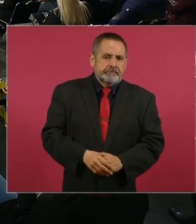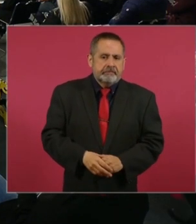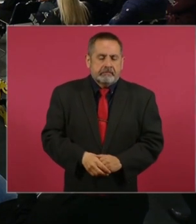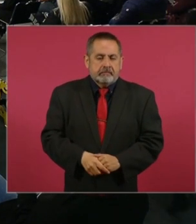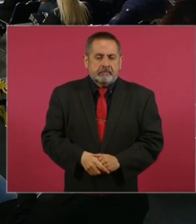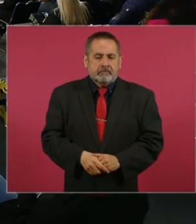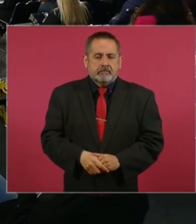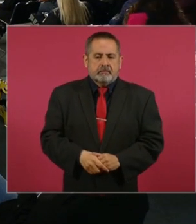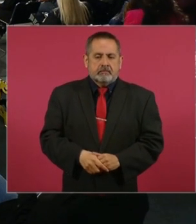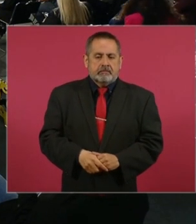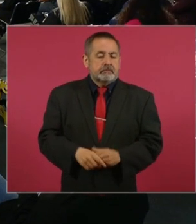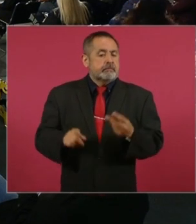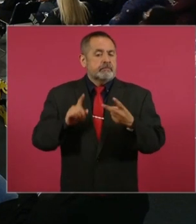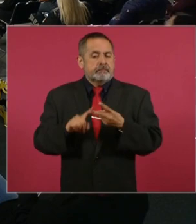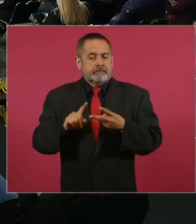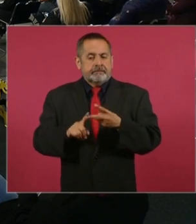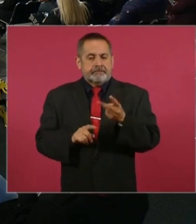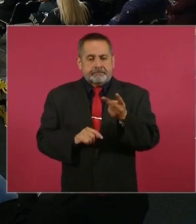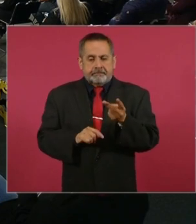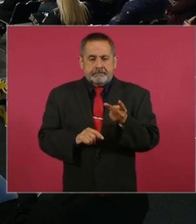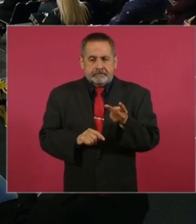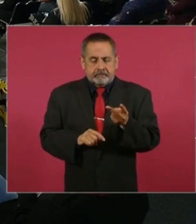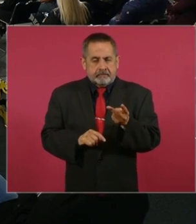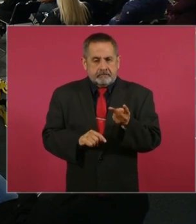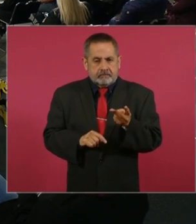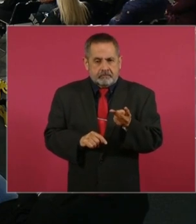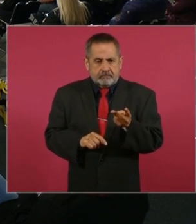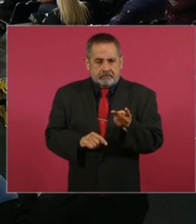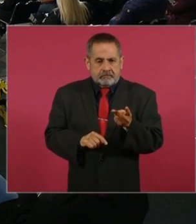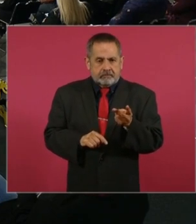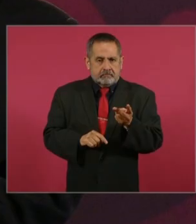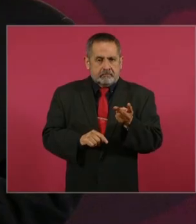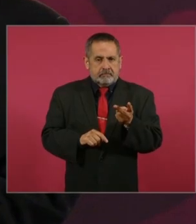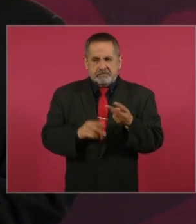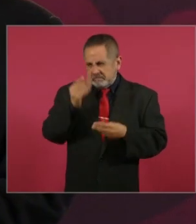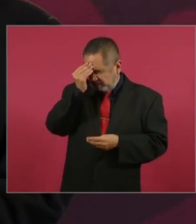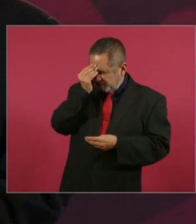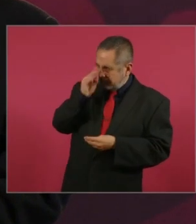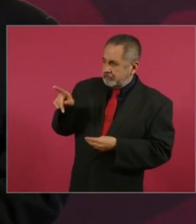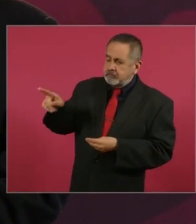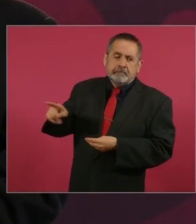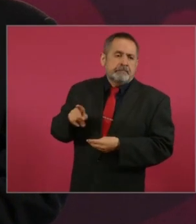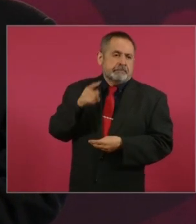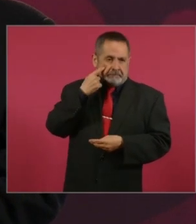Y lo segundo, hacerme quedar mal,